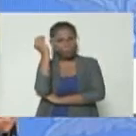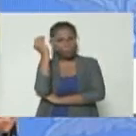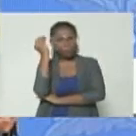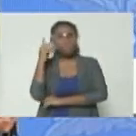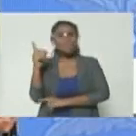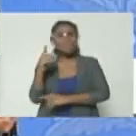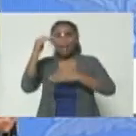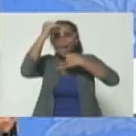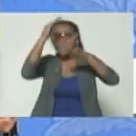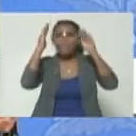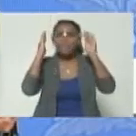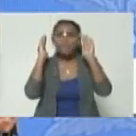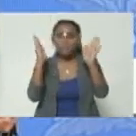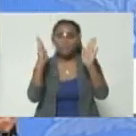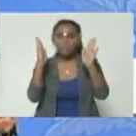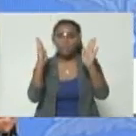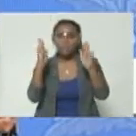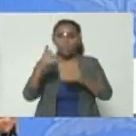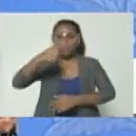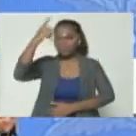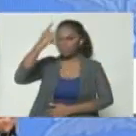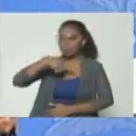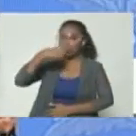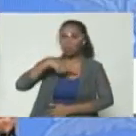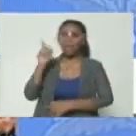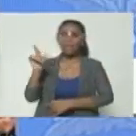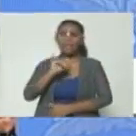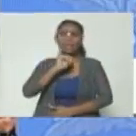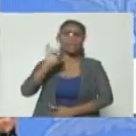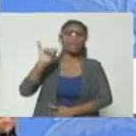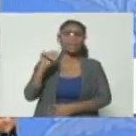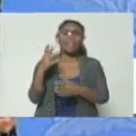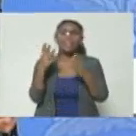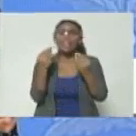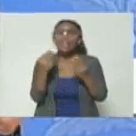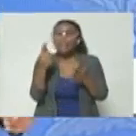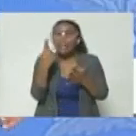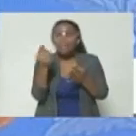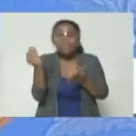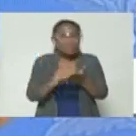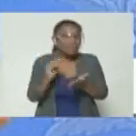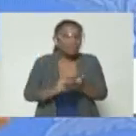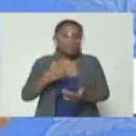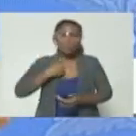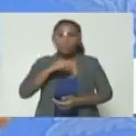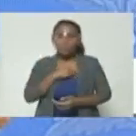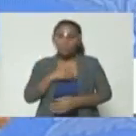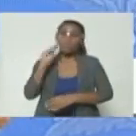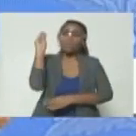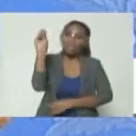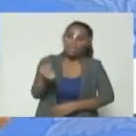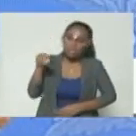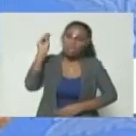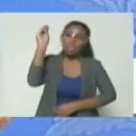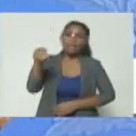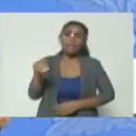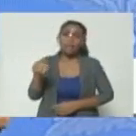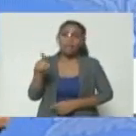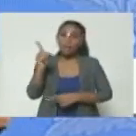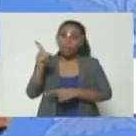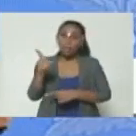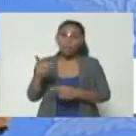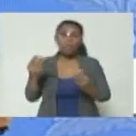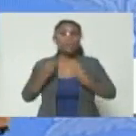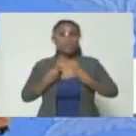atendido con seriedad estas denuncias que tantas veces hemos hecho, ¿no estaría vivo